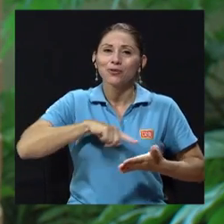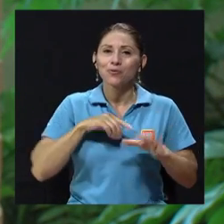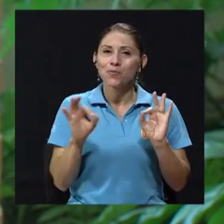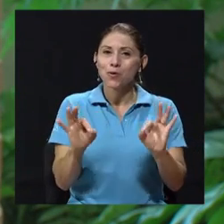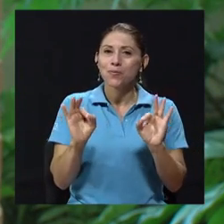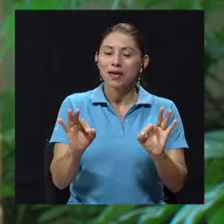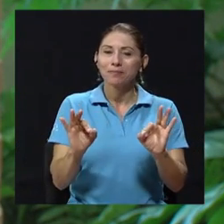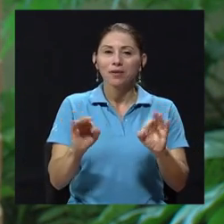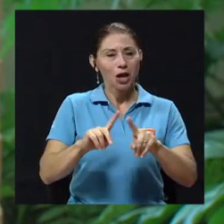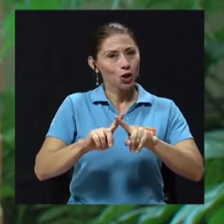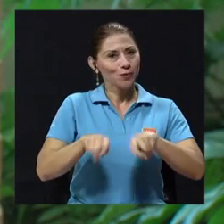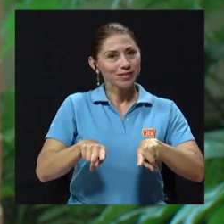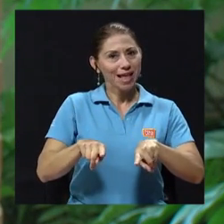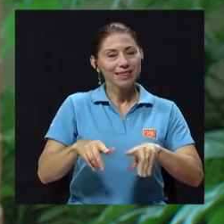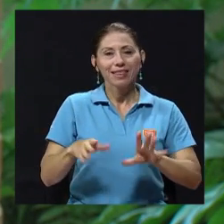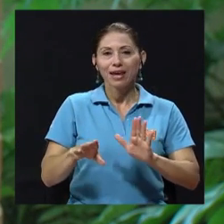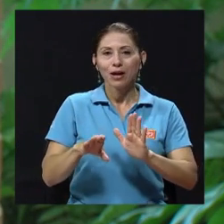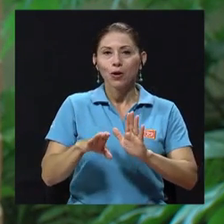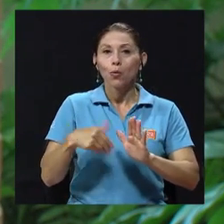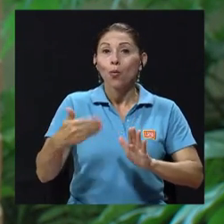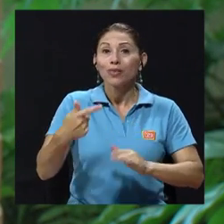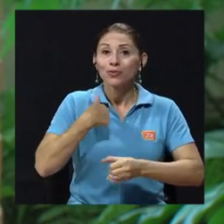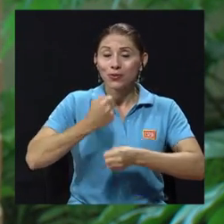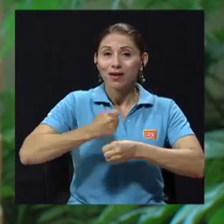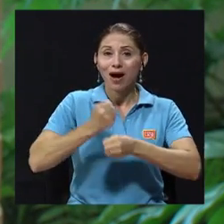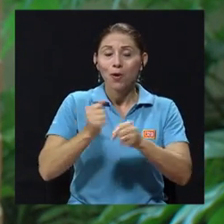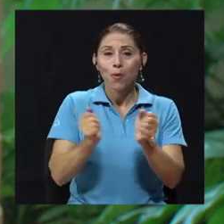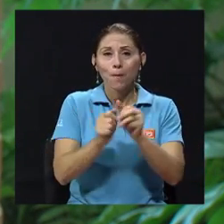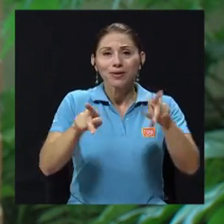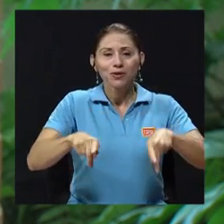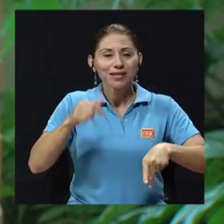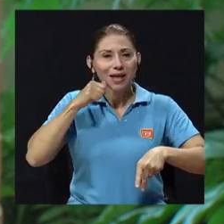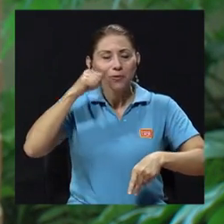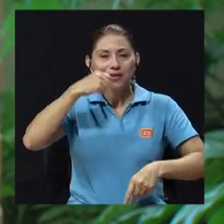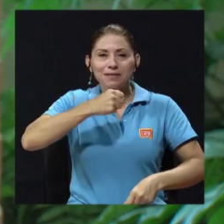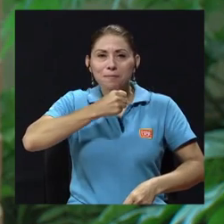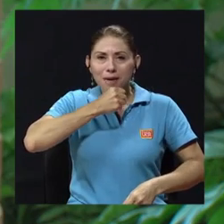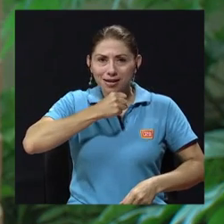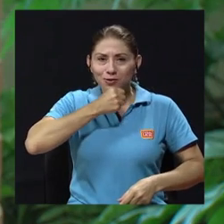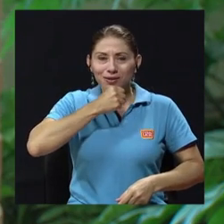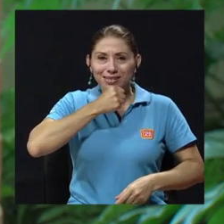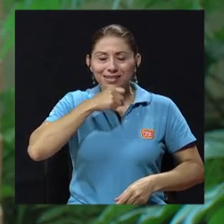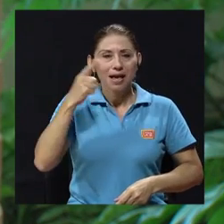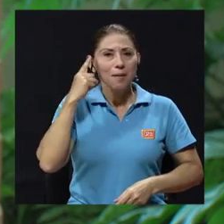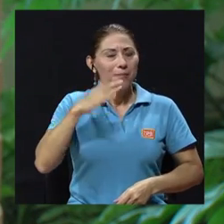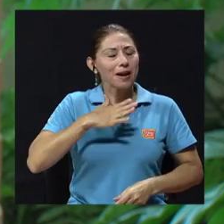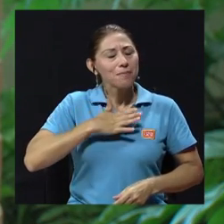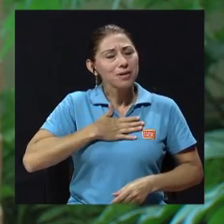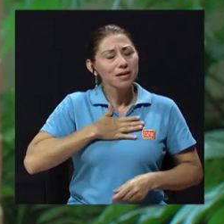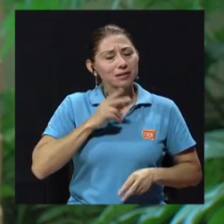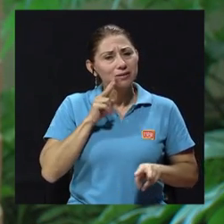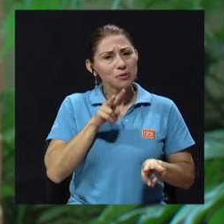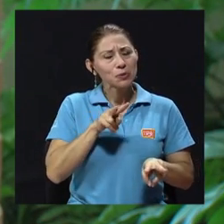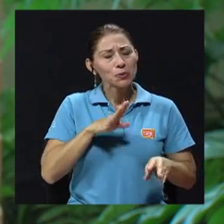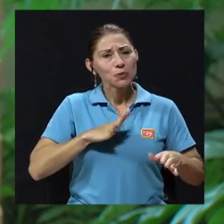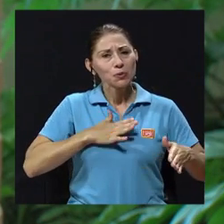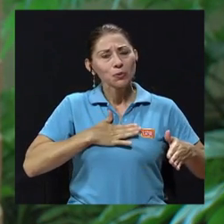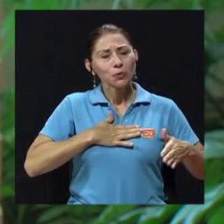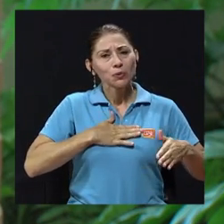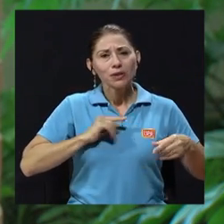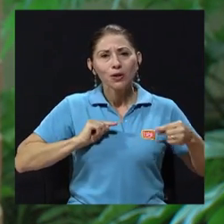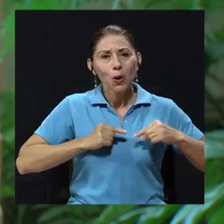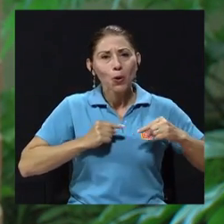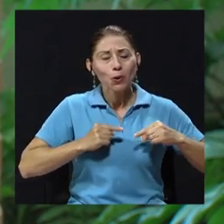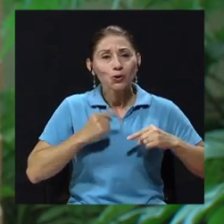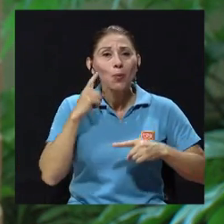No obstante, por ejemplo, cuando yo trabajo con las personas adultas mayores, a mí, para mí a veces es doloroso porque ellos